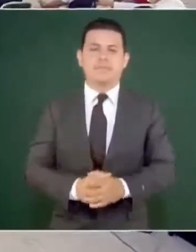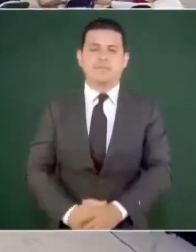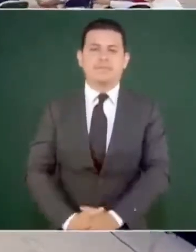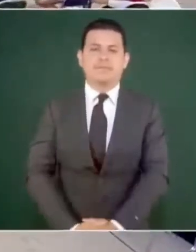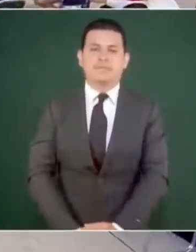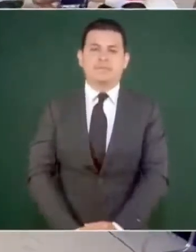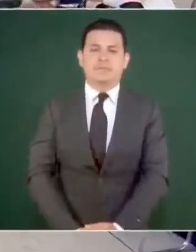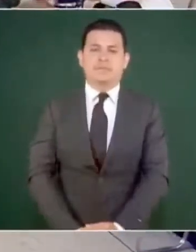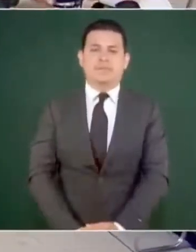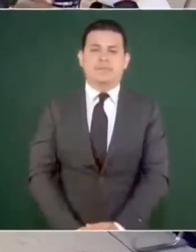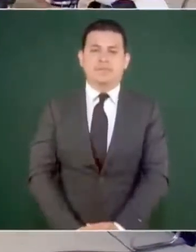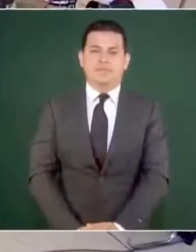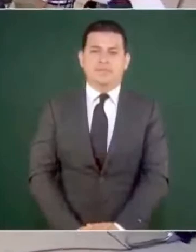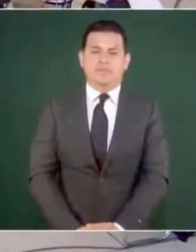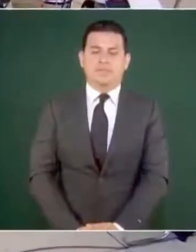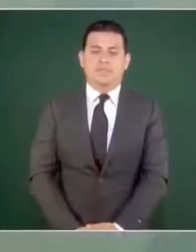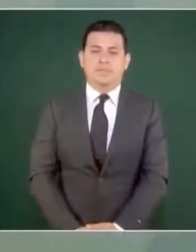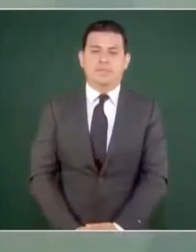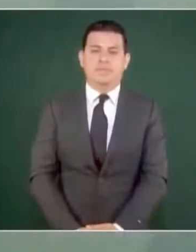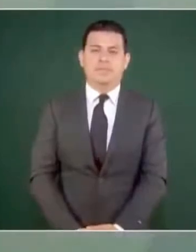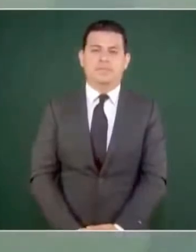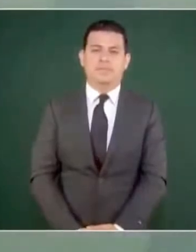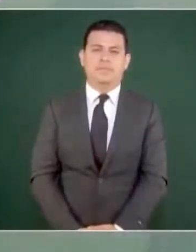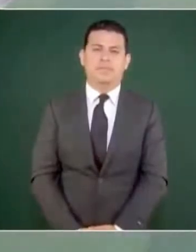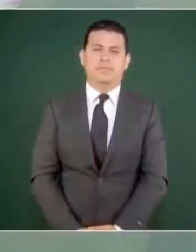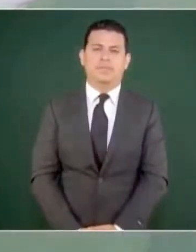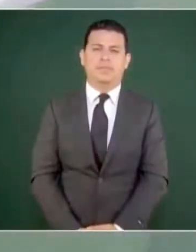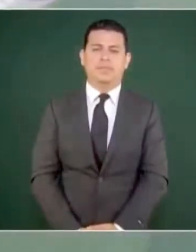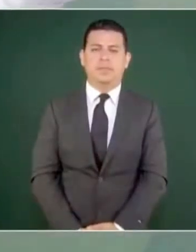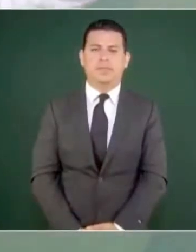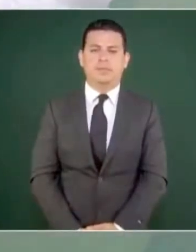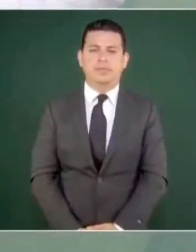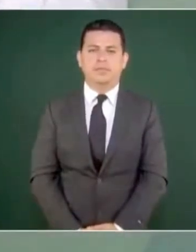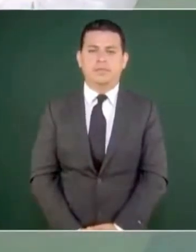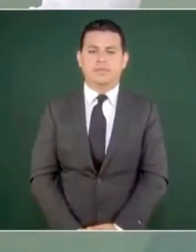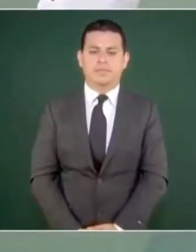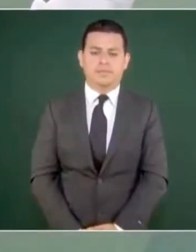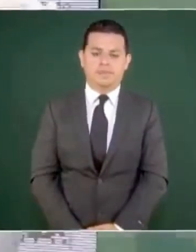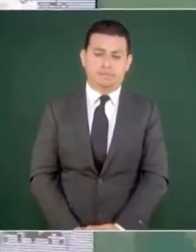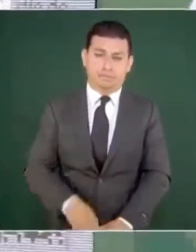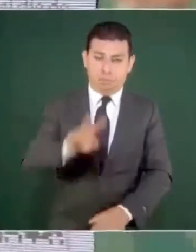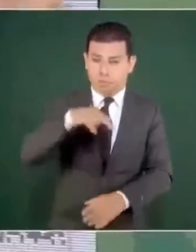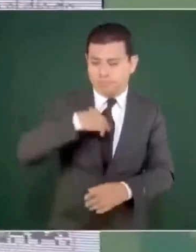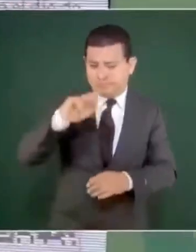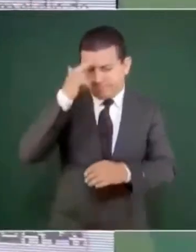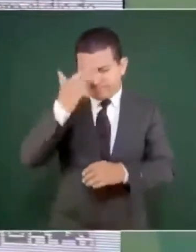Que yo recuerdo en la etapa